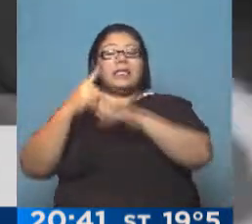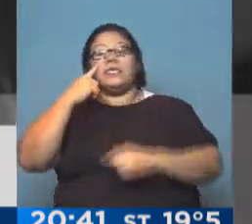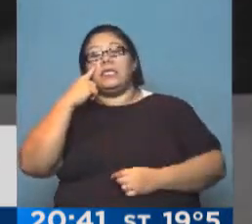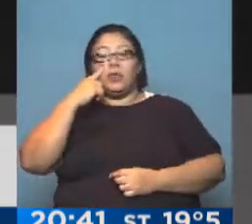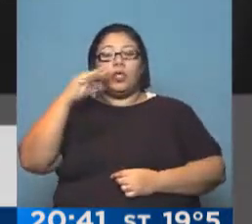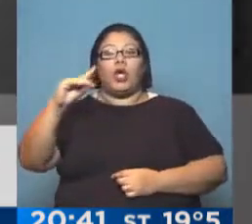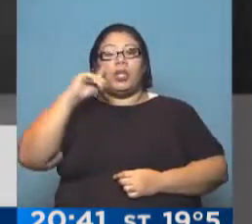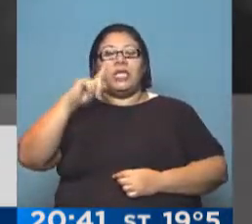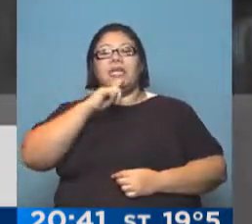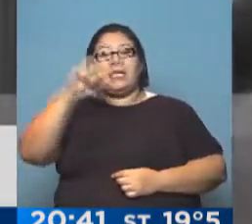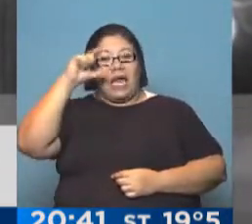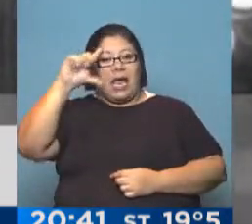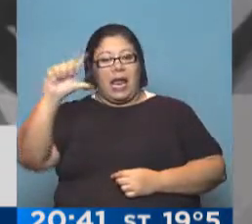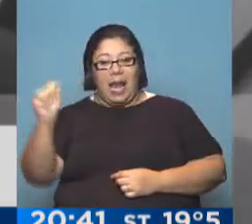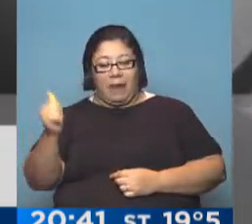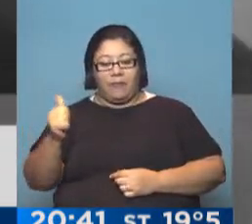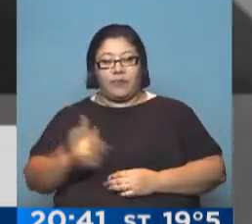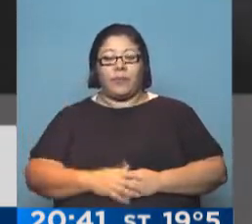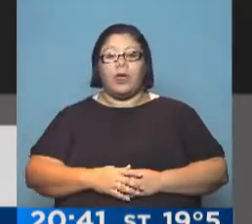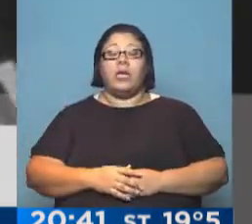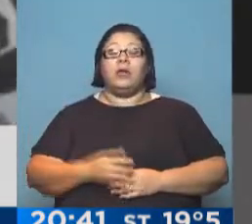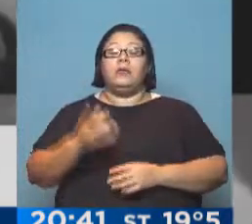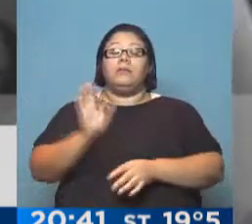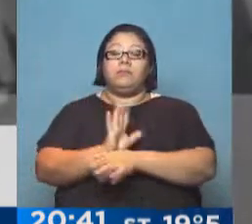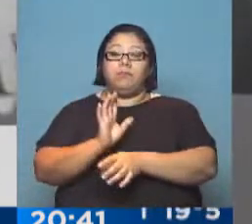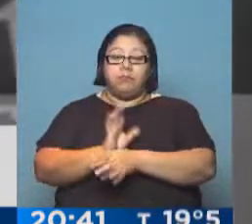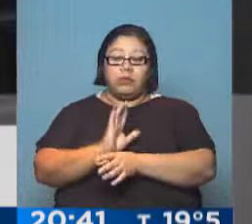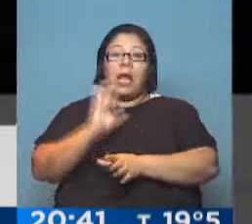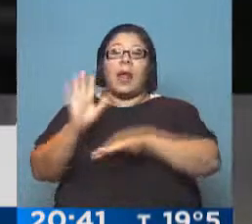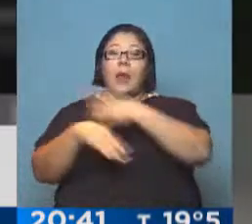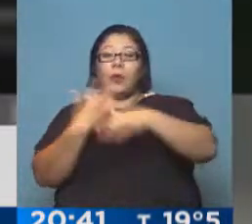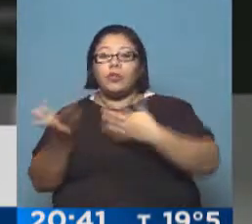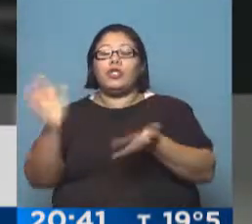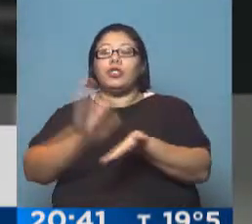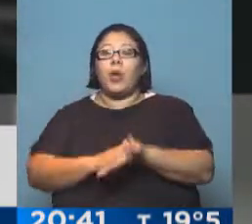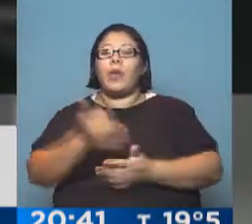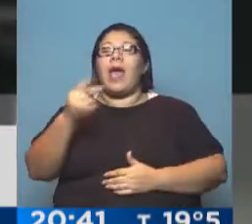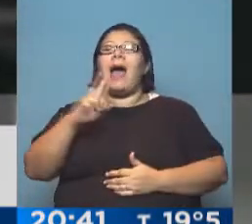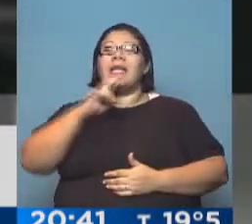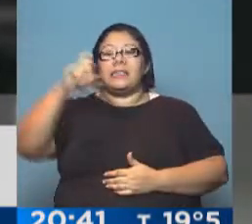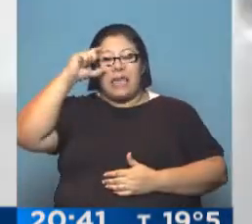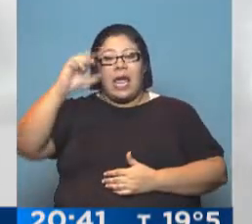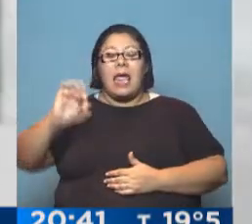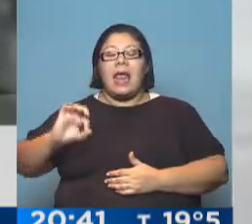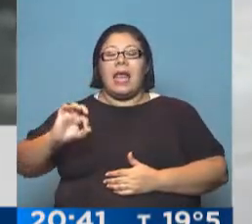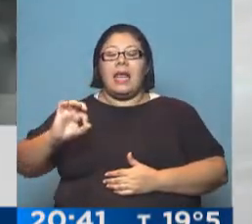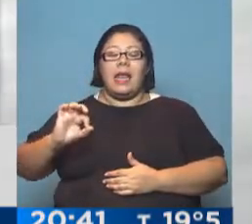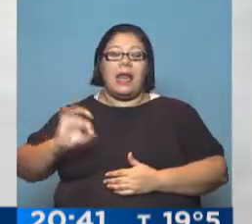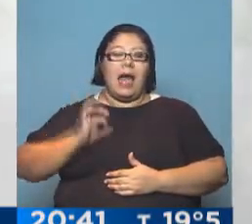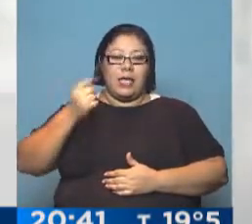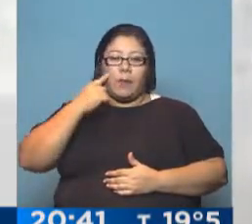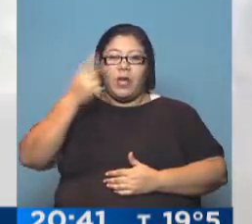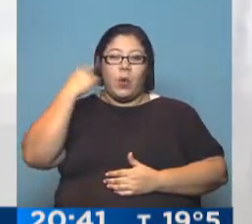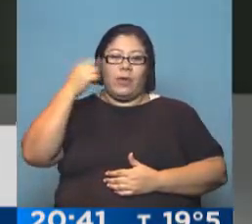experimentación que revolucionó la escena artística de la década del 60. Financiado por una reconocida marca